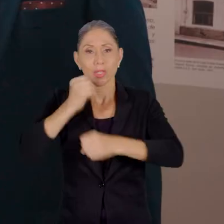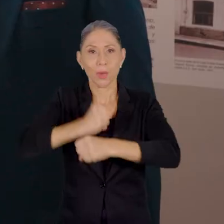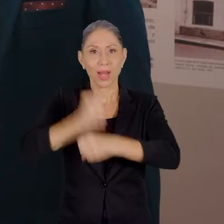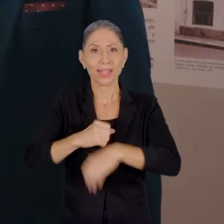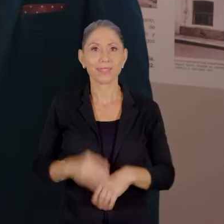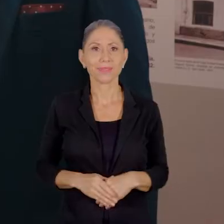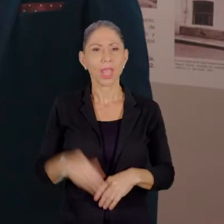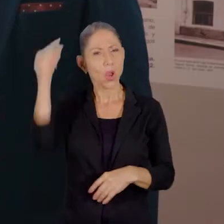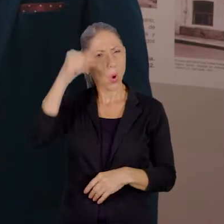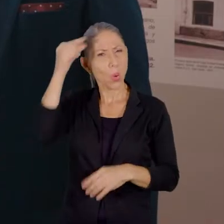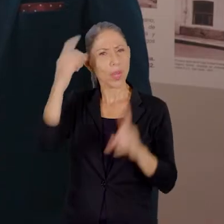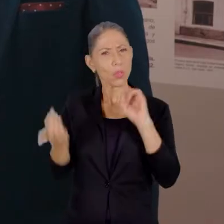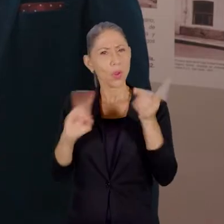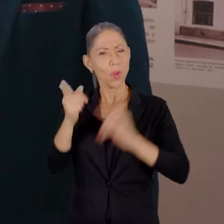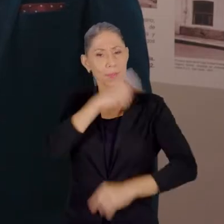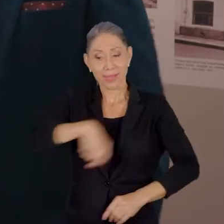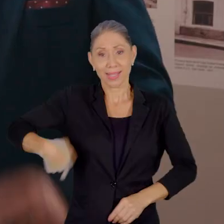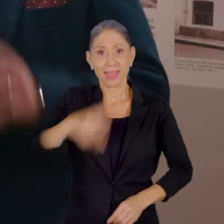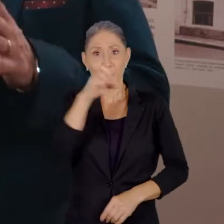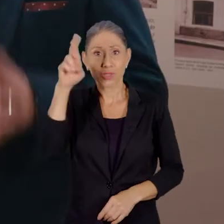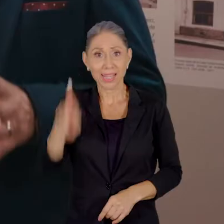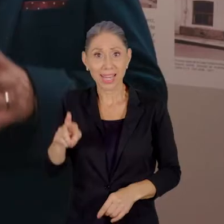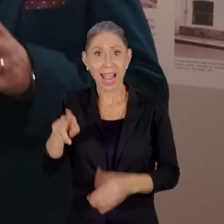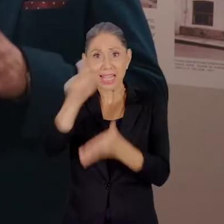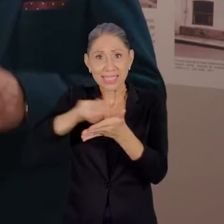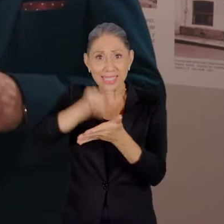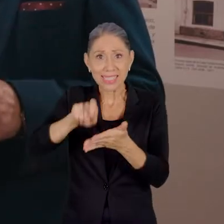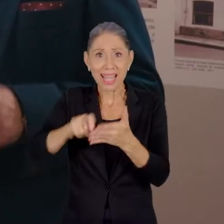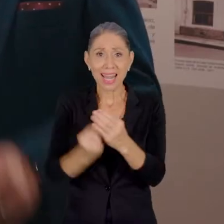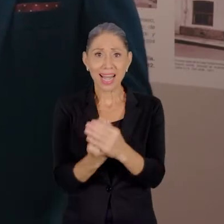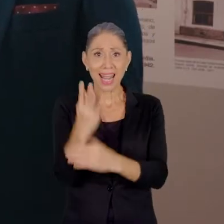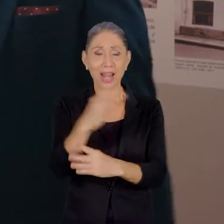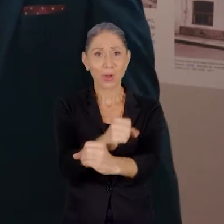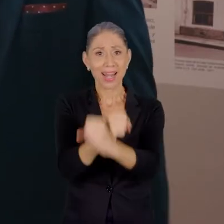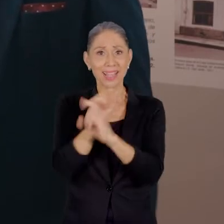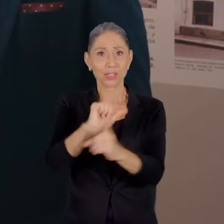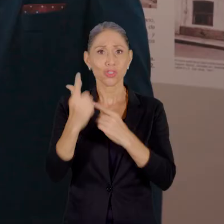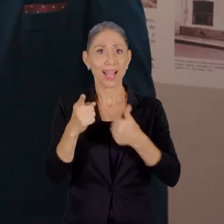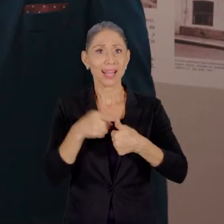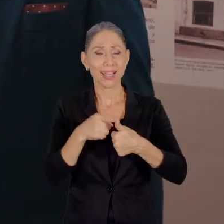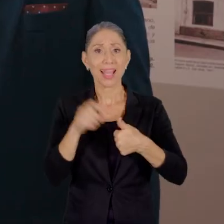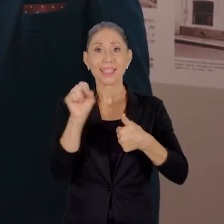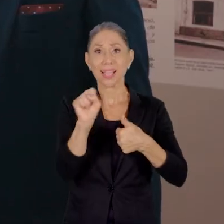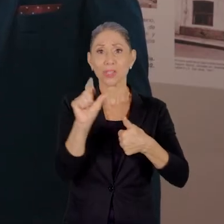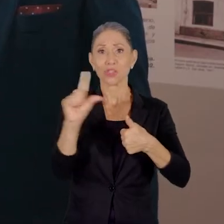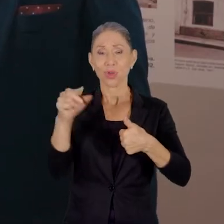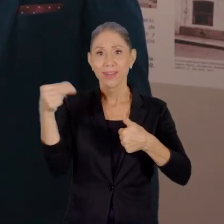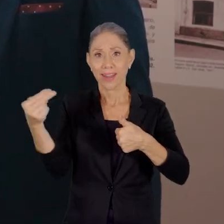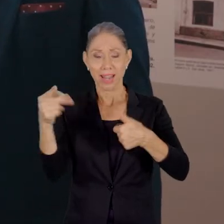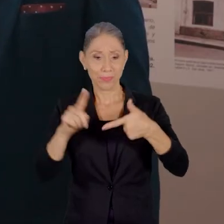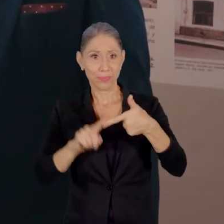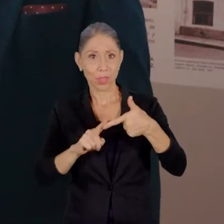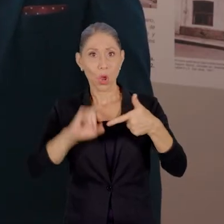En la administración de cual presidente de Costa Rica se crearon las garantías sociales. En la de Santos León Herrera,